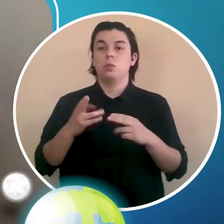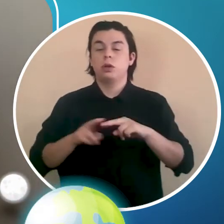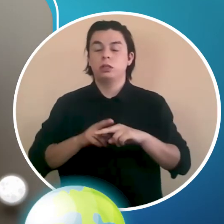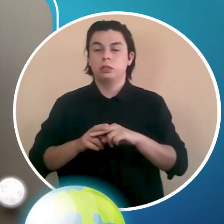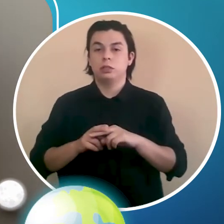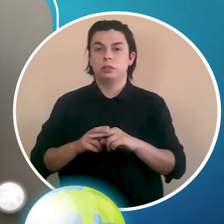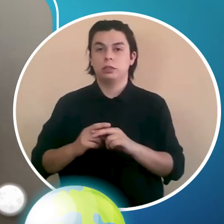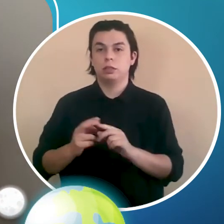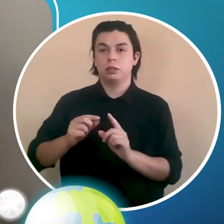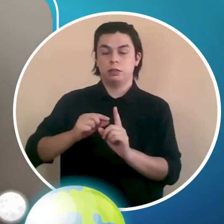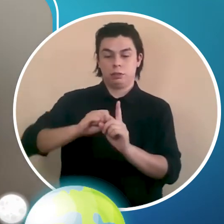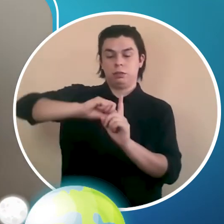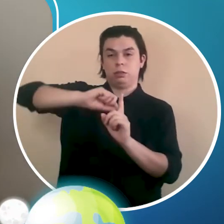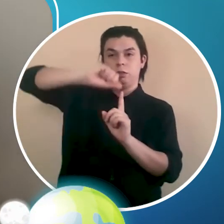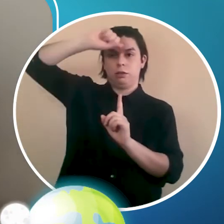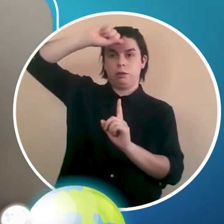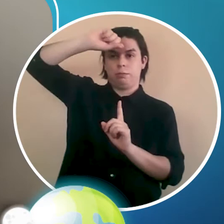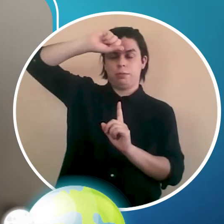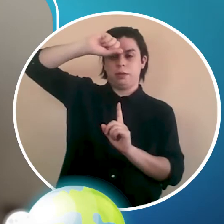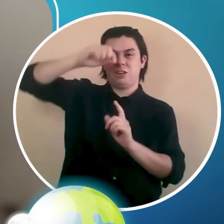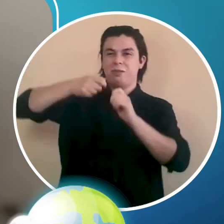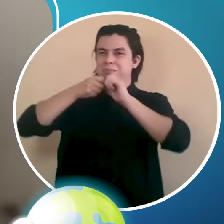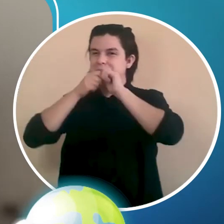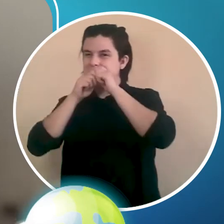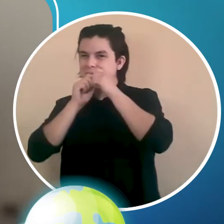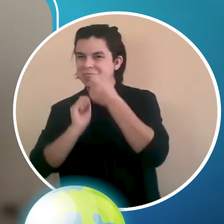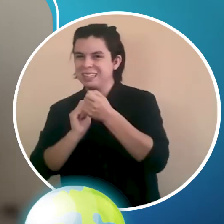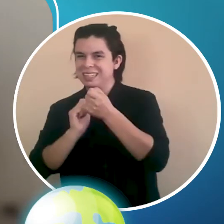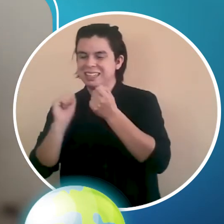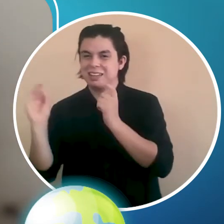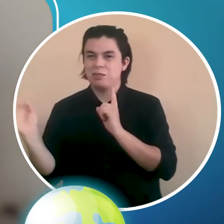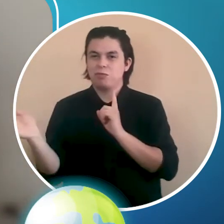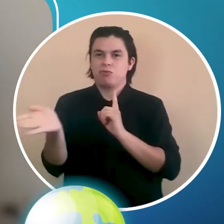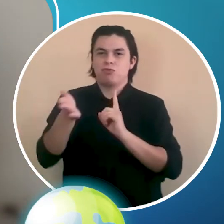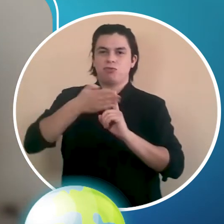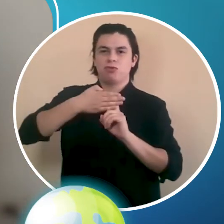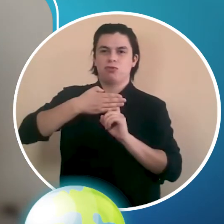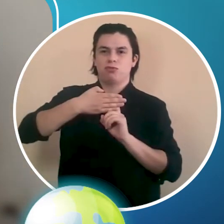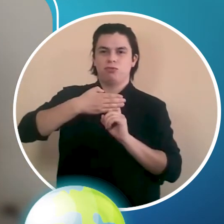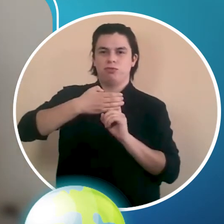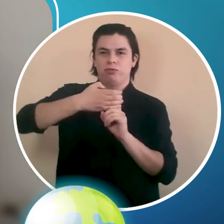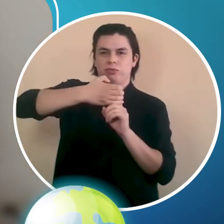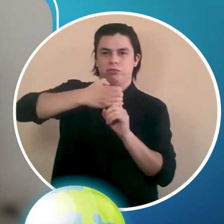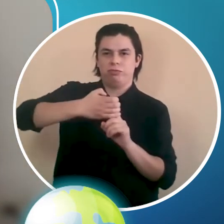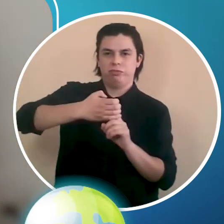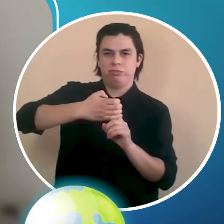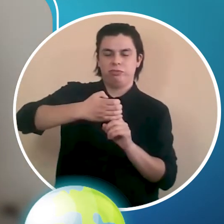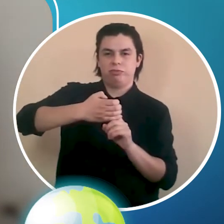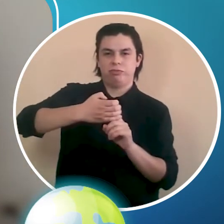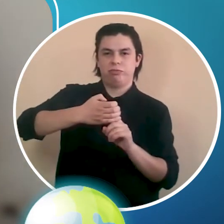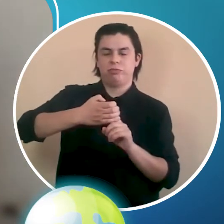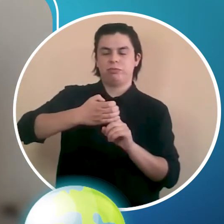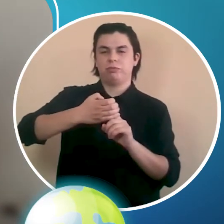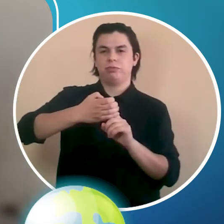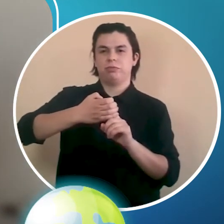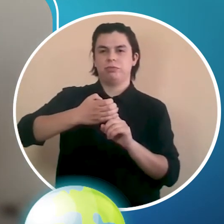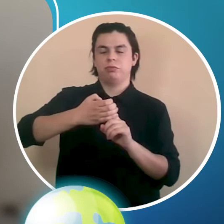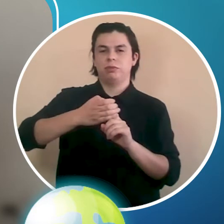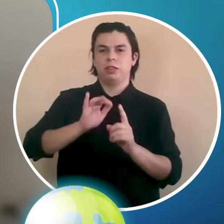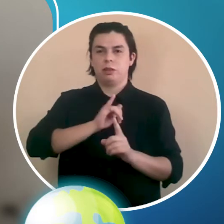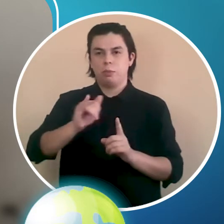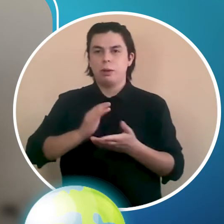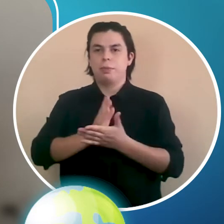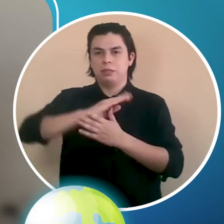Lo que vamos a hacer es pegar un extremo para poder comenzar a enrollar con nuestro mismo estorcio.